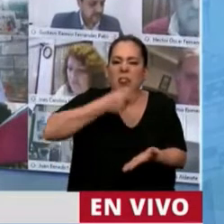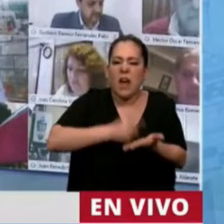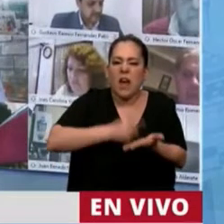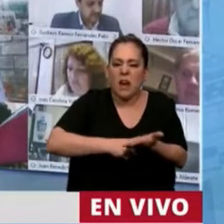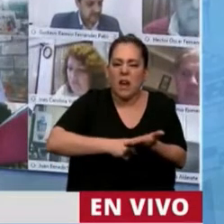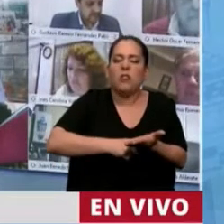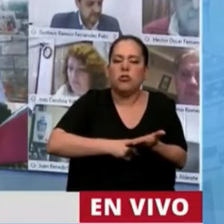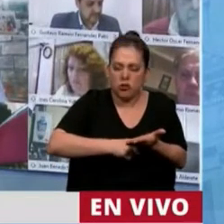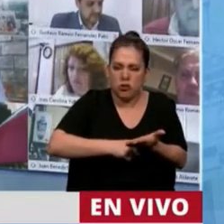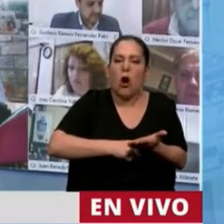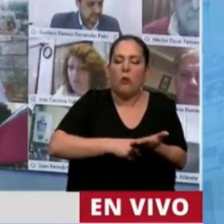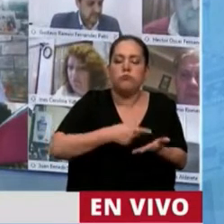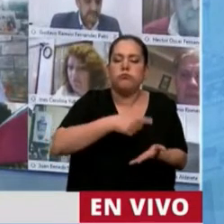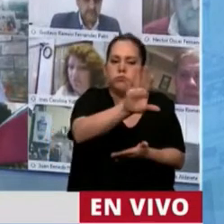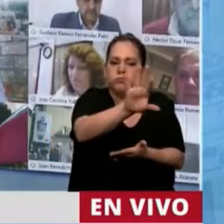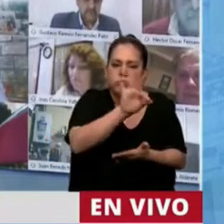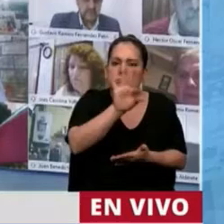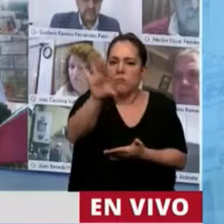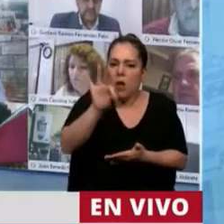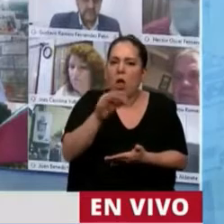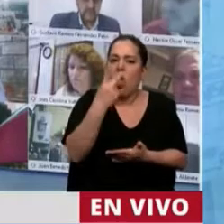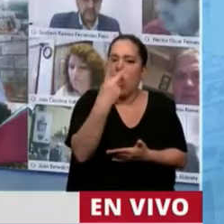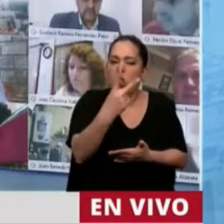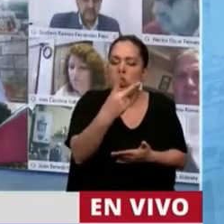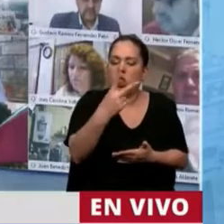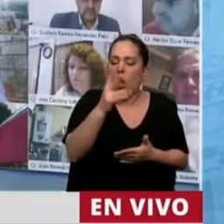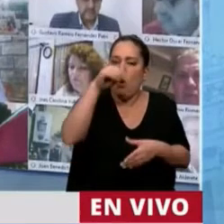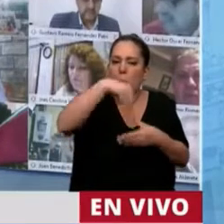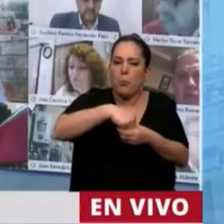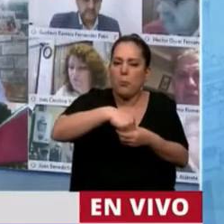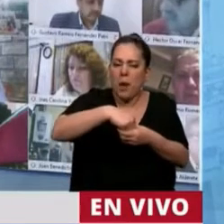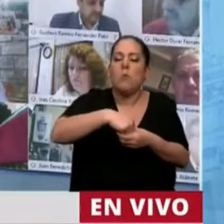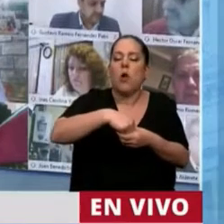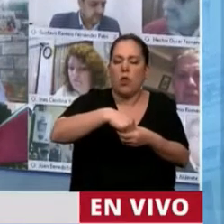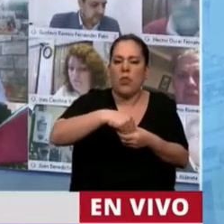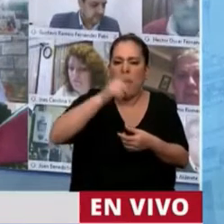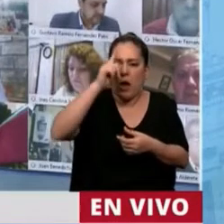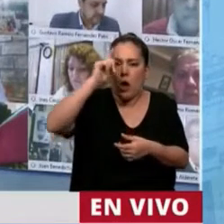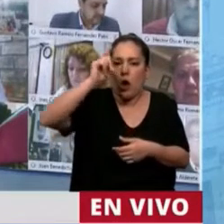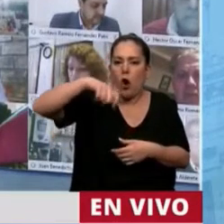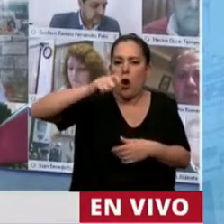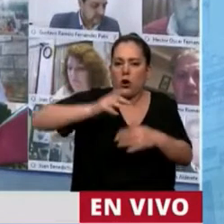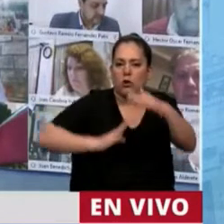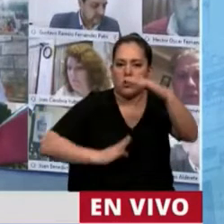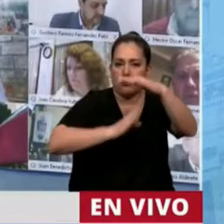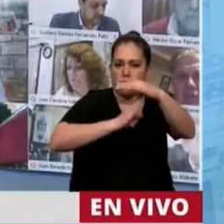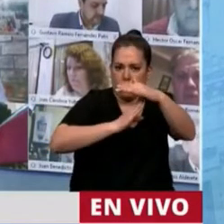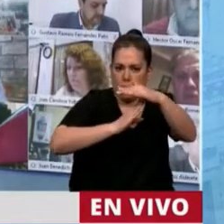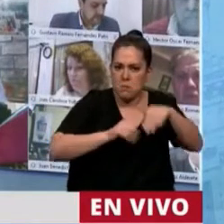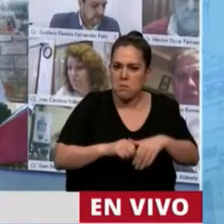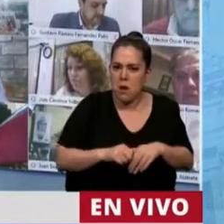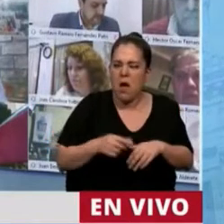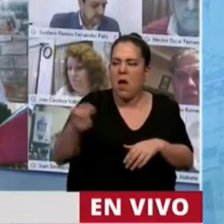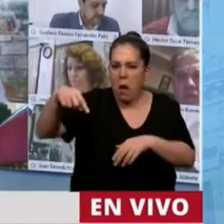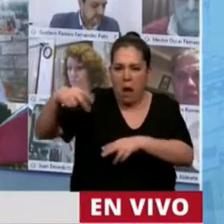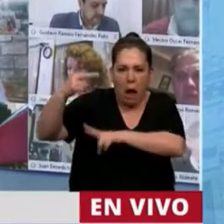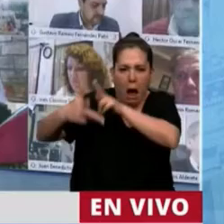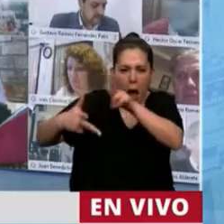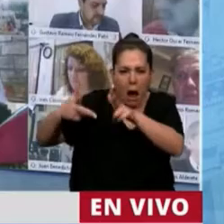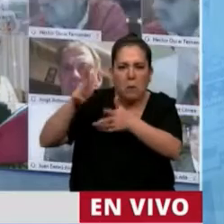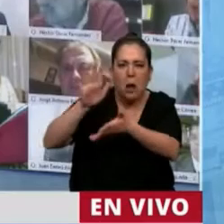salida, donde hay algunos daños materiales, incluso, y toda esta cosa que tiene que ver con